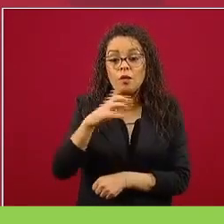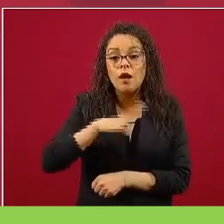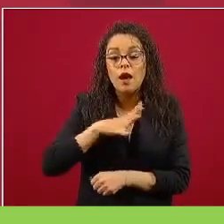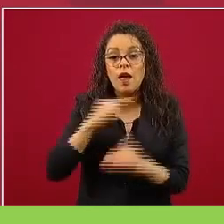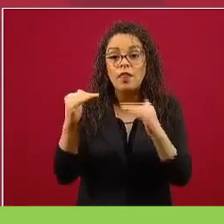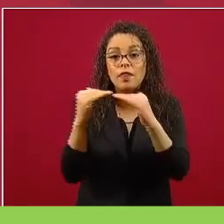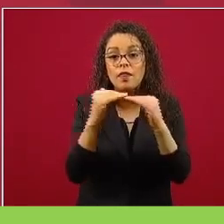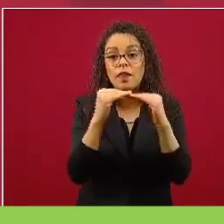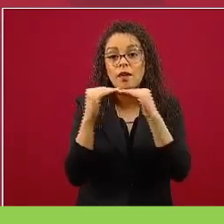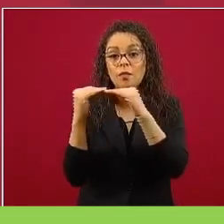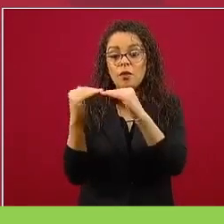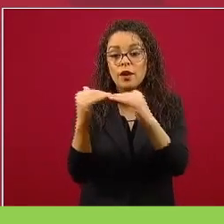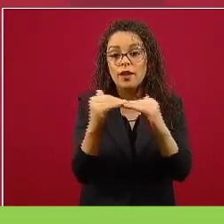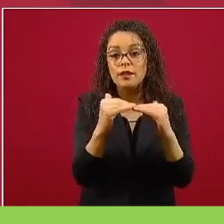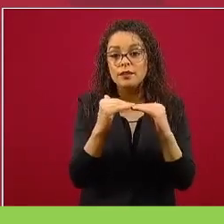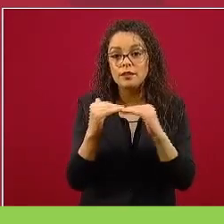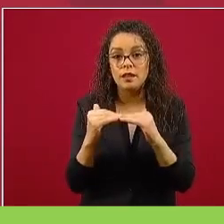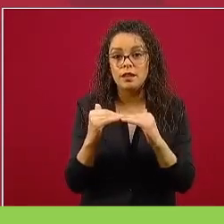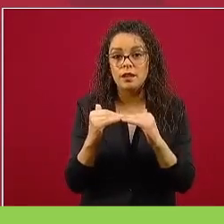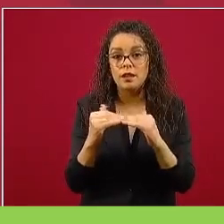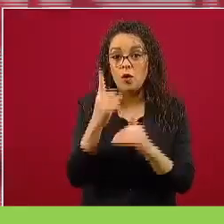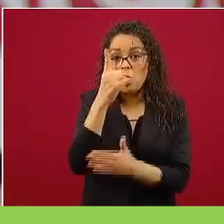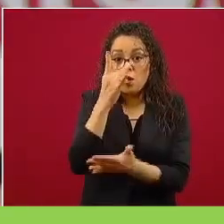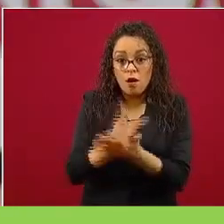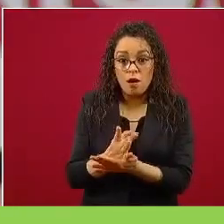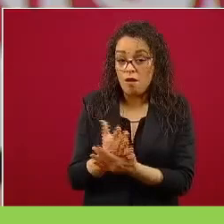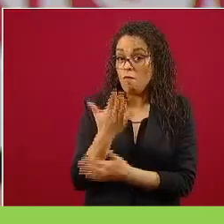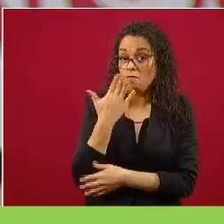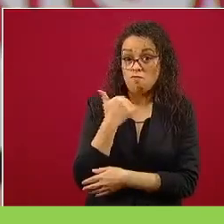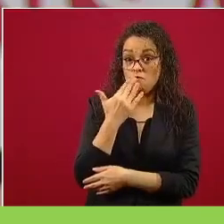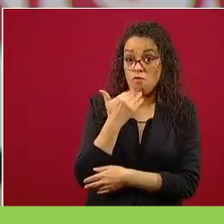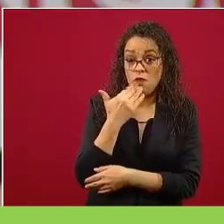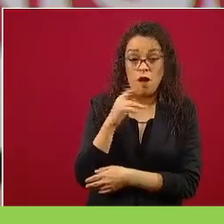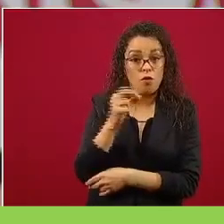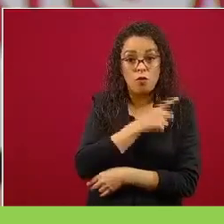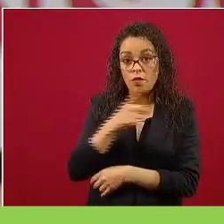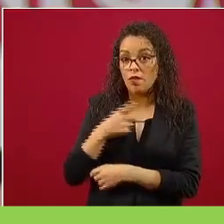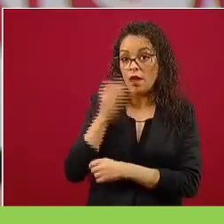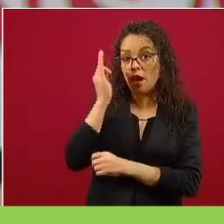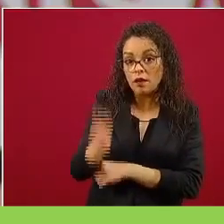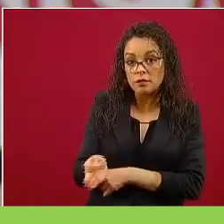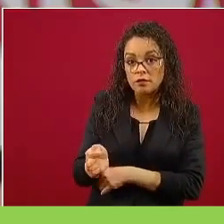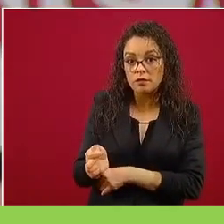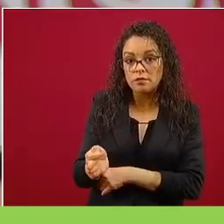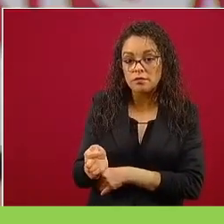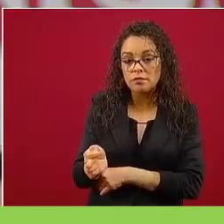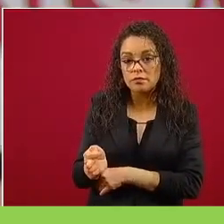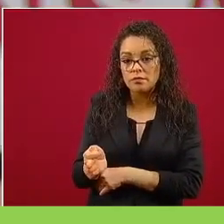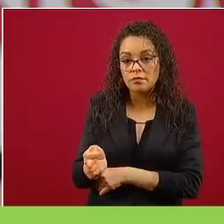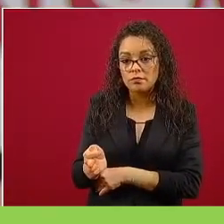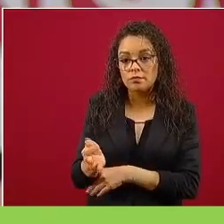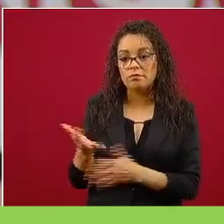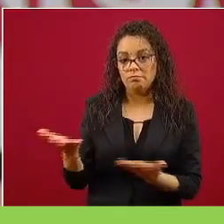La única cosa que no hay que permitir son las bajezas,